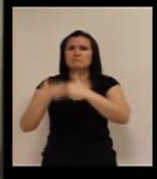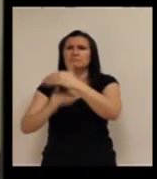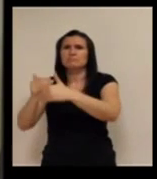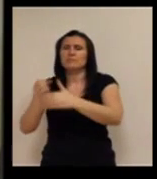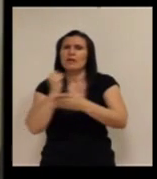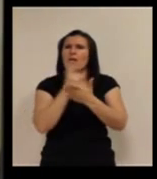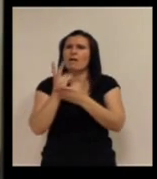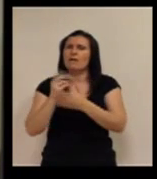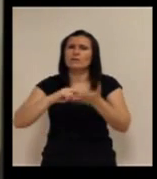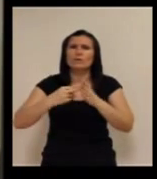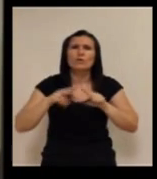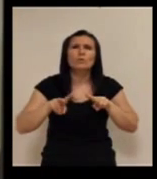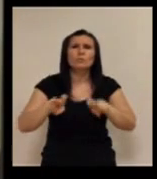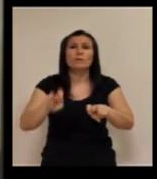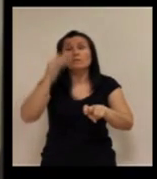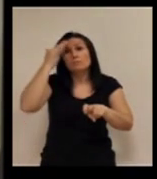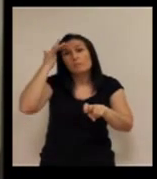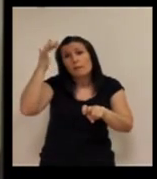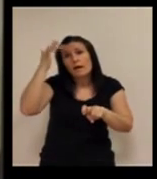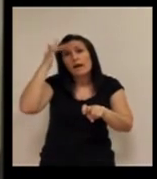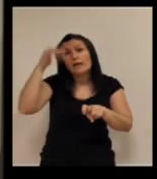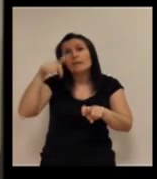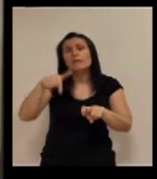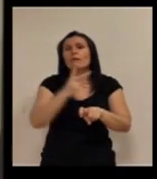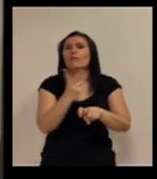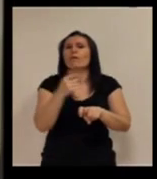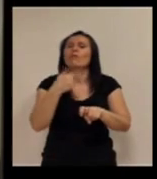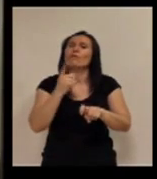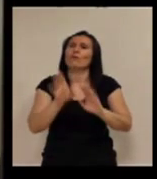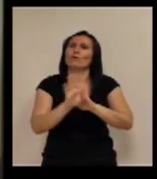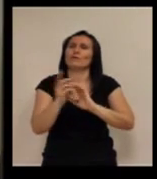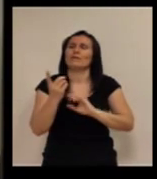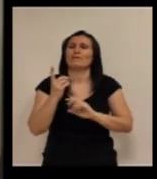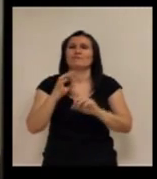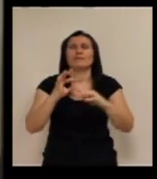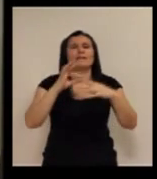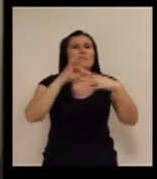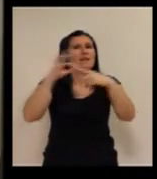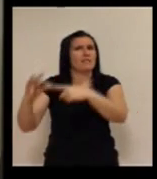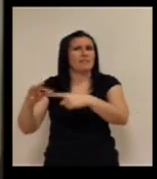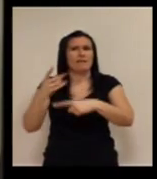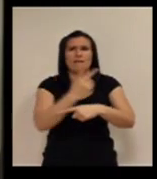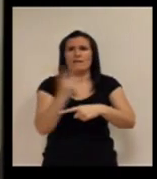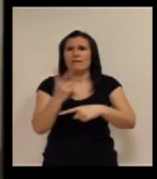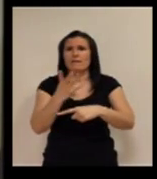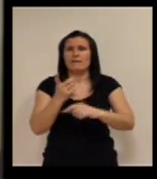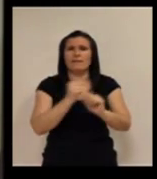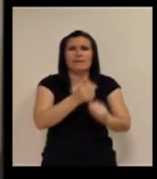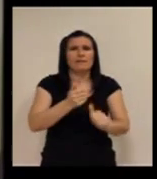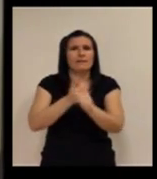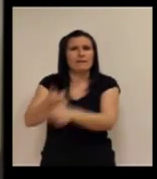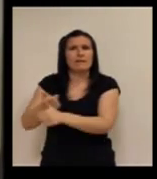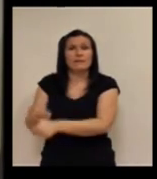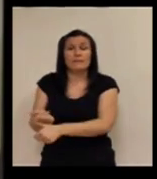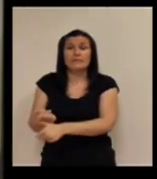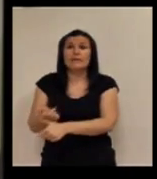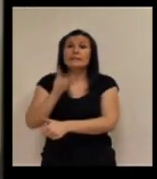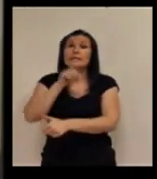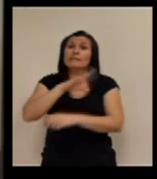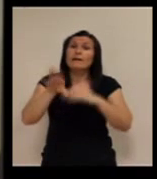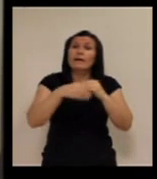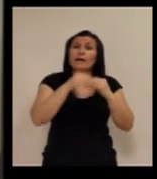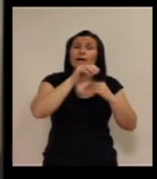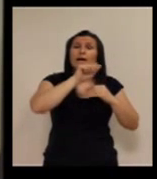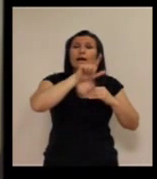apostando por nuevas tecnologías, e imagino que serán los que marquen un poco el paso. Y luego, como un comentario que decía Alicia, o añadiendo un comentario de